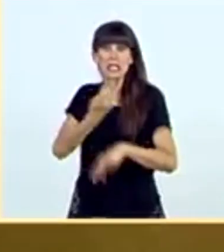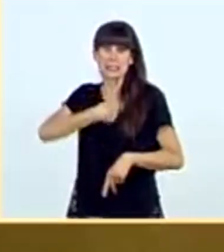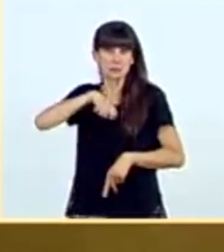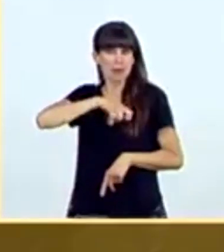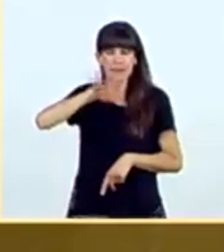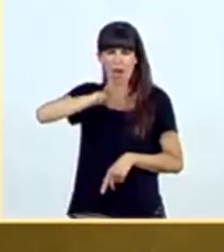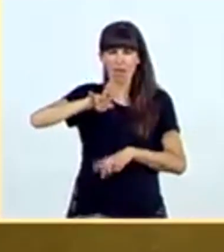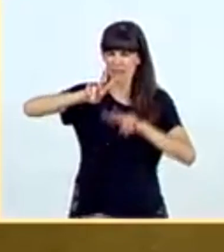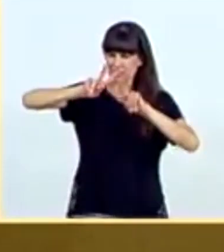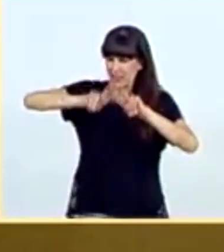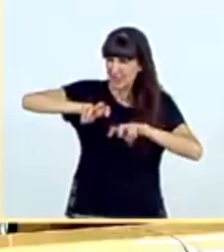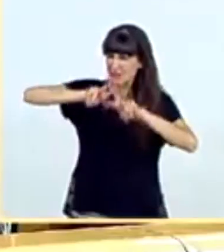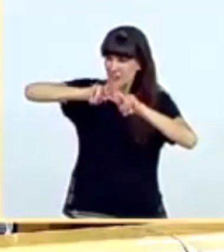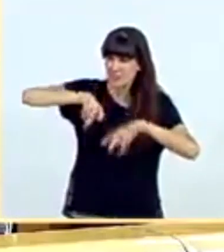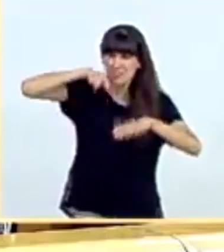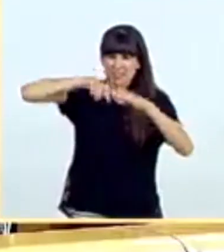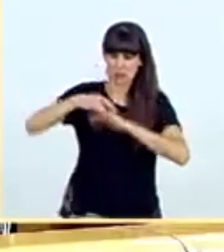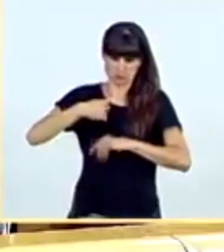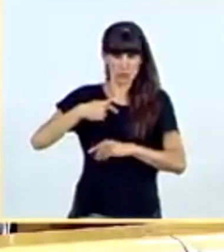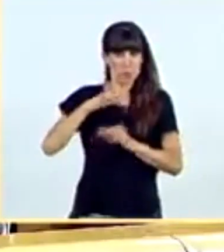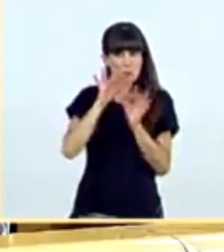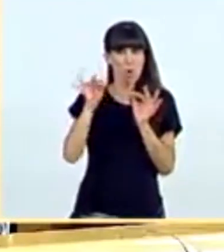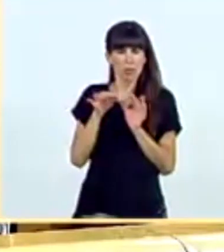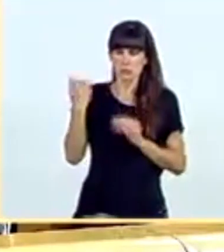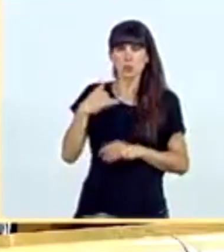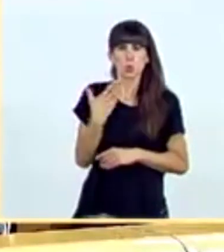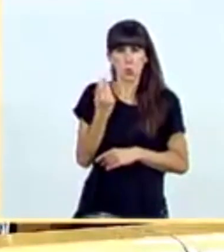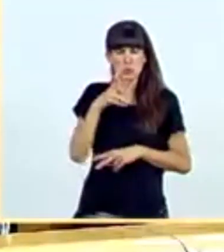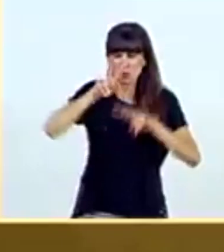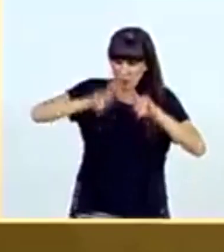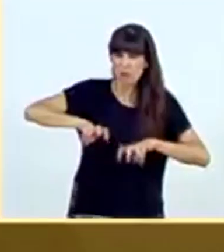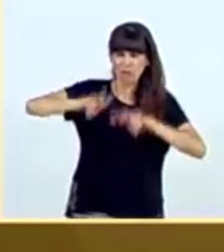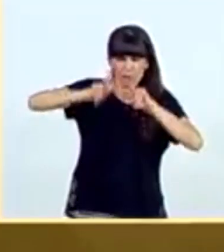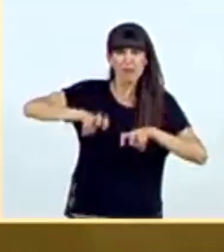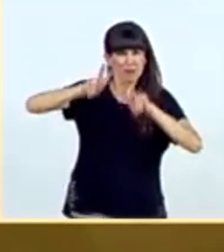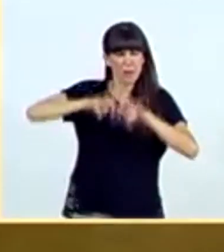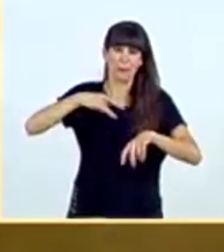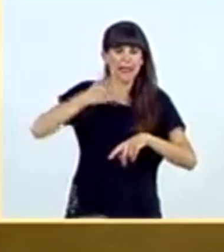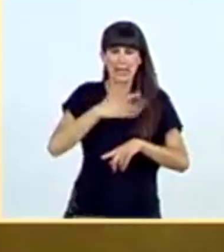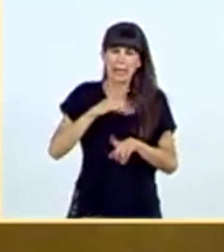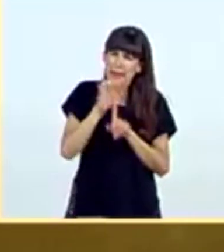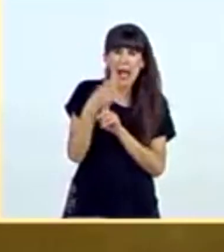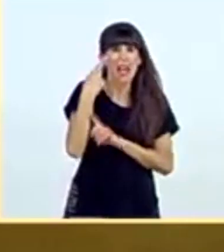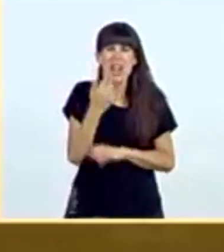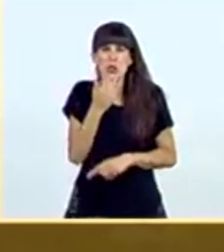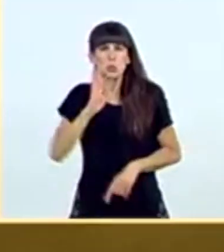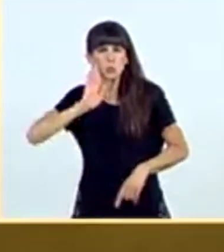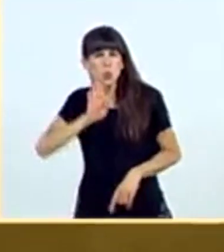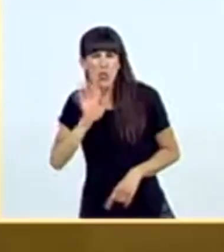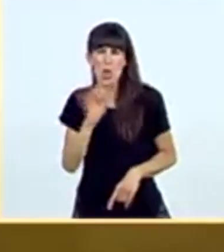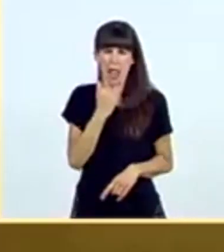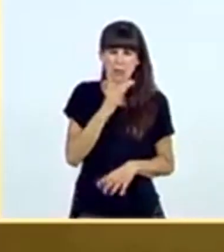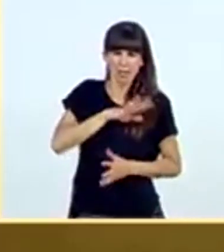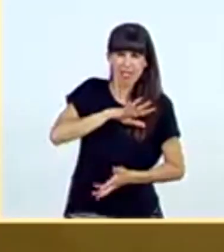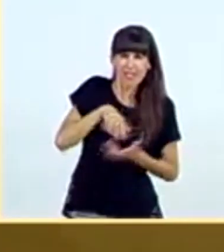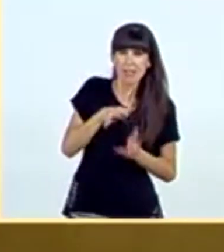investigado tanto para encontrar algo turbio, algún delito, algo sucio, como a nosotros. Y fíjese, después de que le robaran el